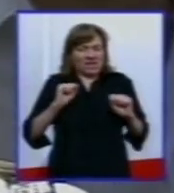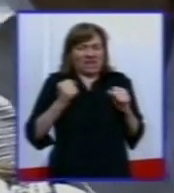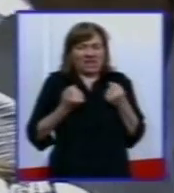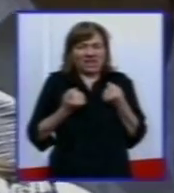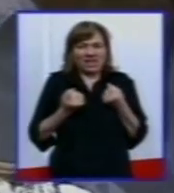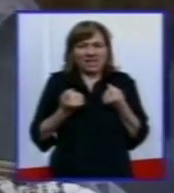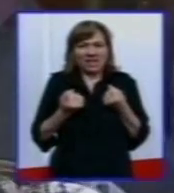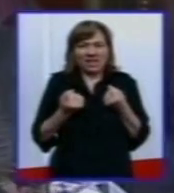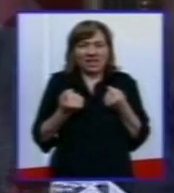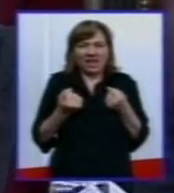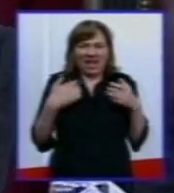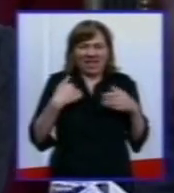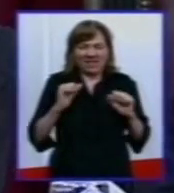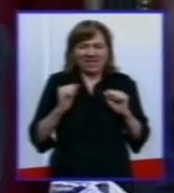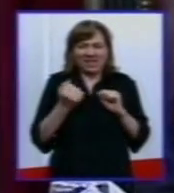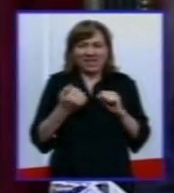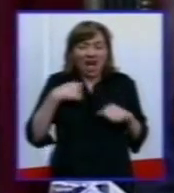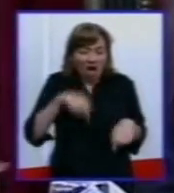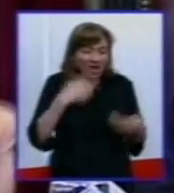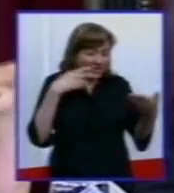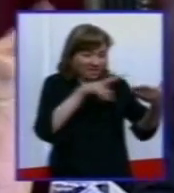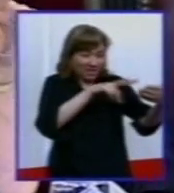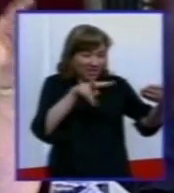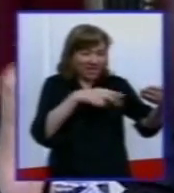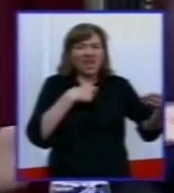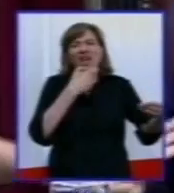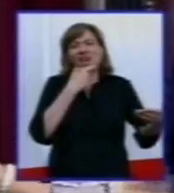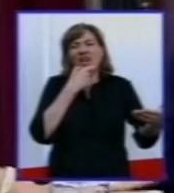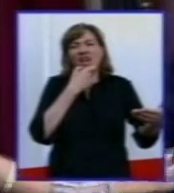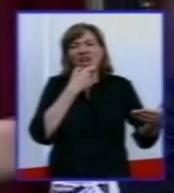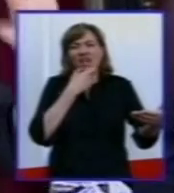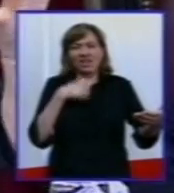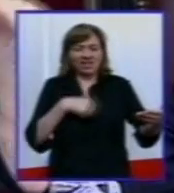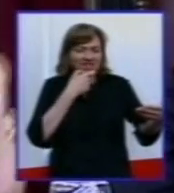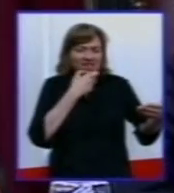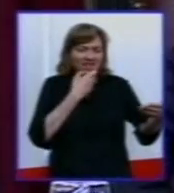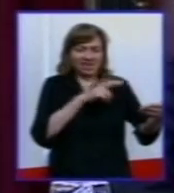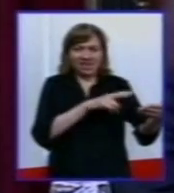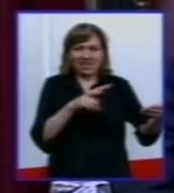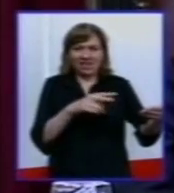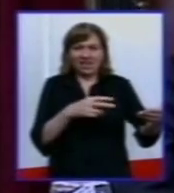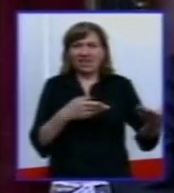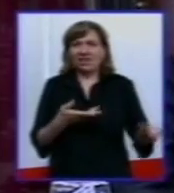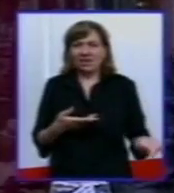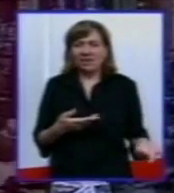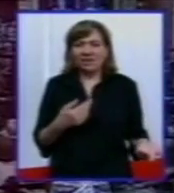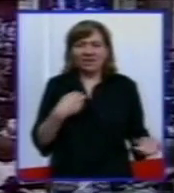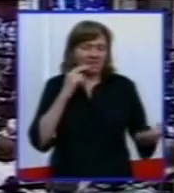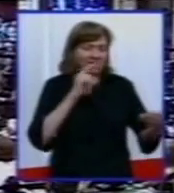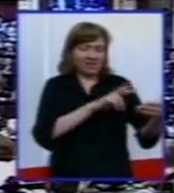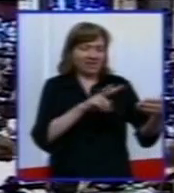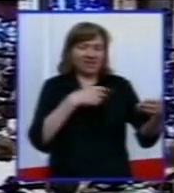dan risas. Un poquito más de vocación para la gente, su gente. Por favor, presidencia.